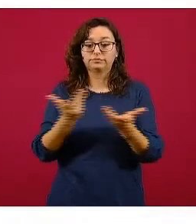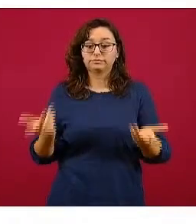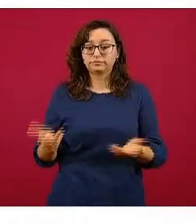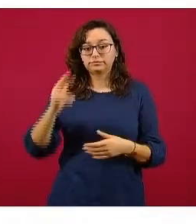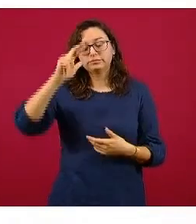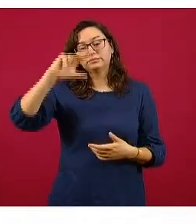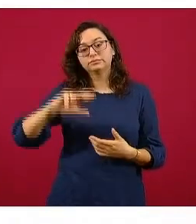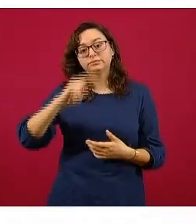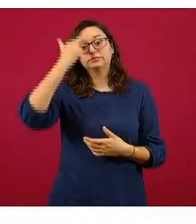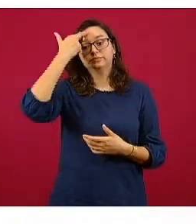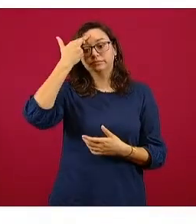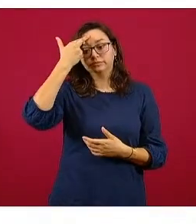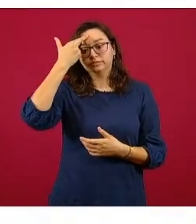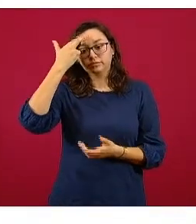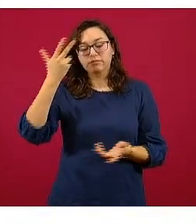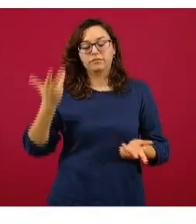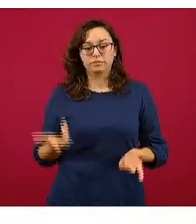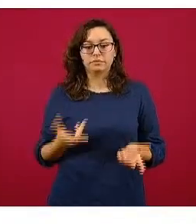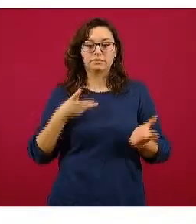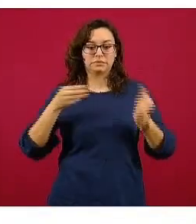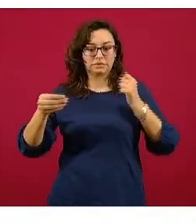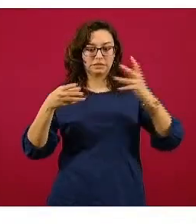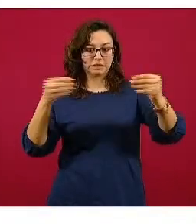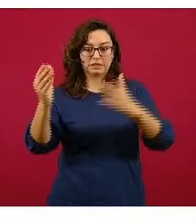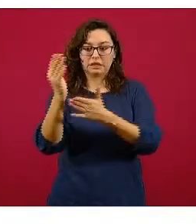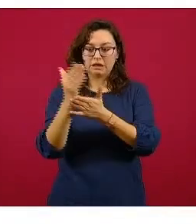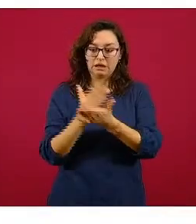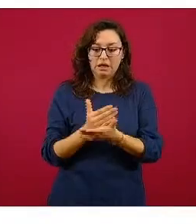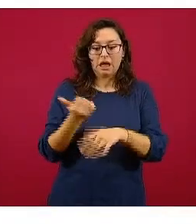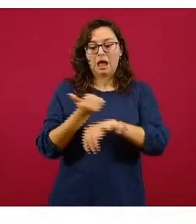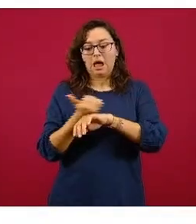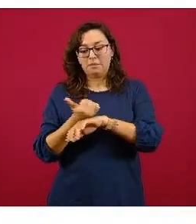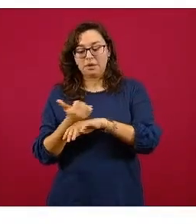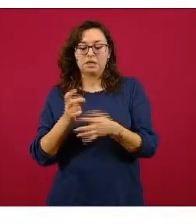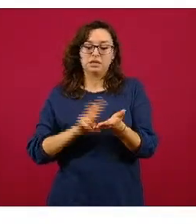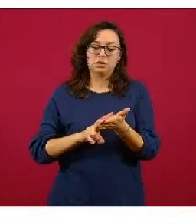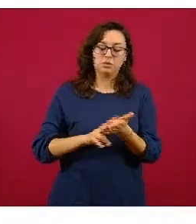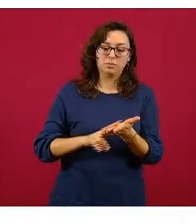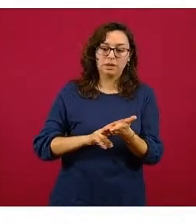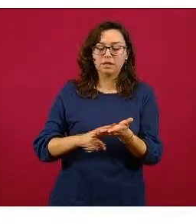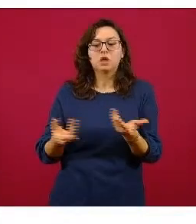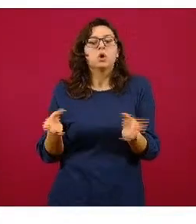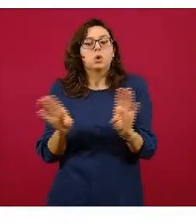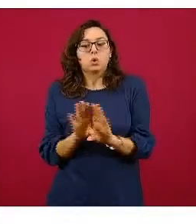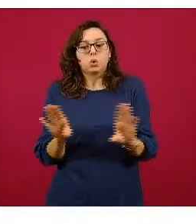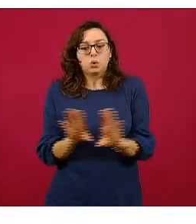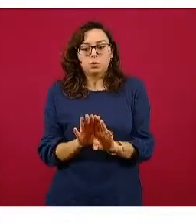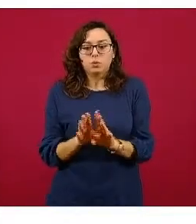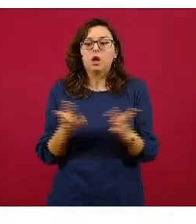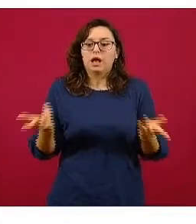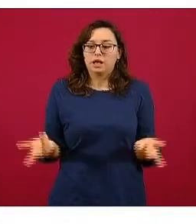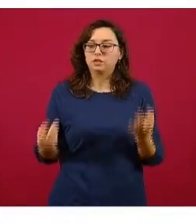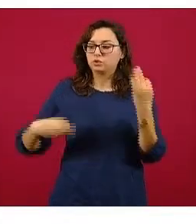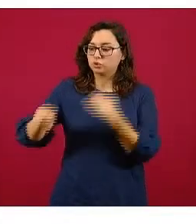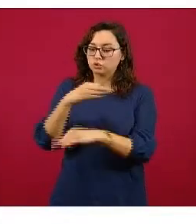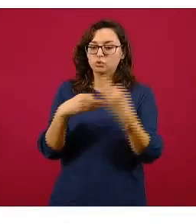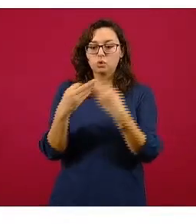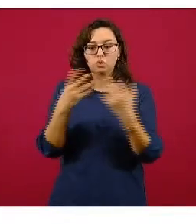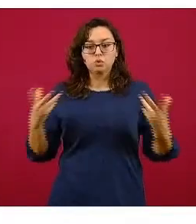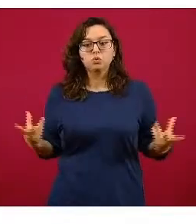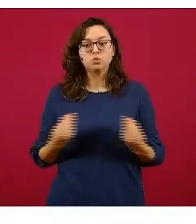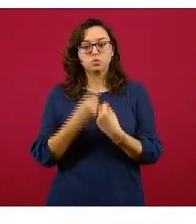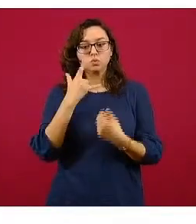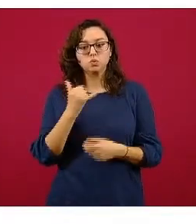forma de poder llegar a niveles de menor riesgo, como son los del color amarillo y el verde es si todos juntos ponemos en